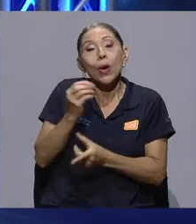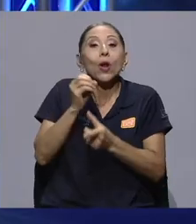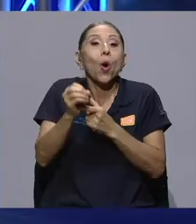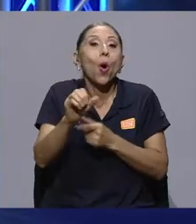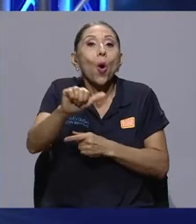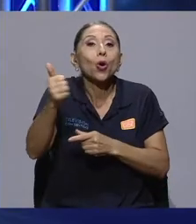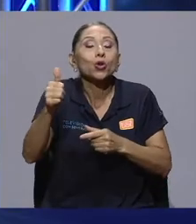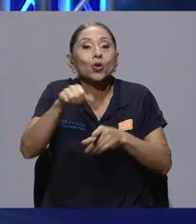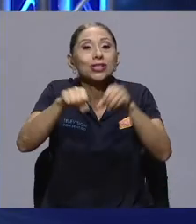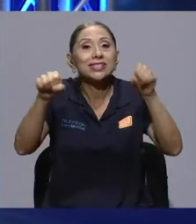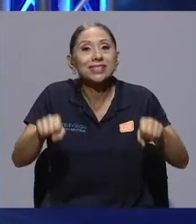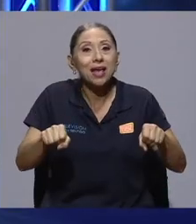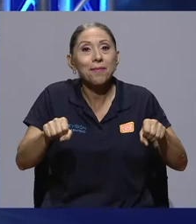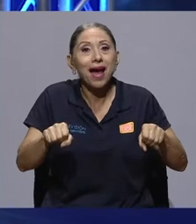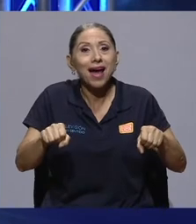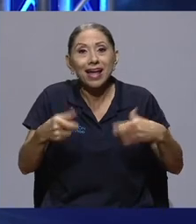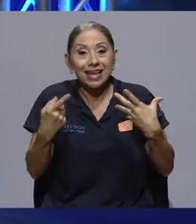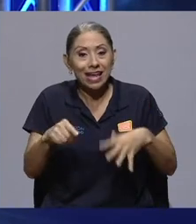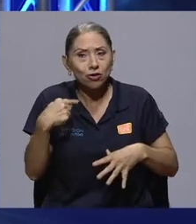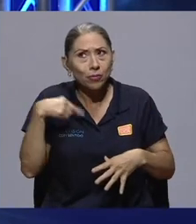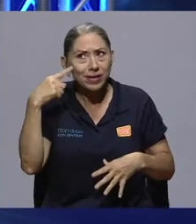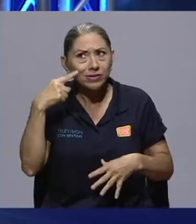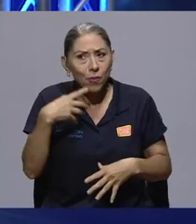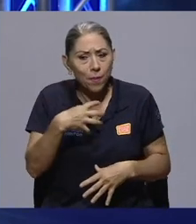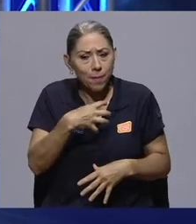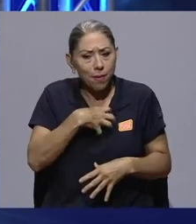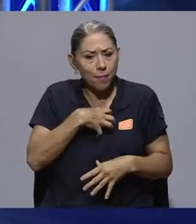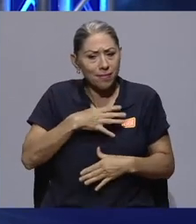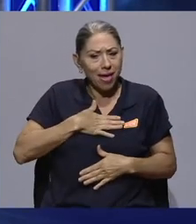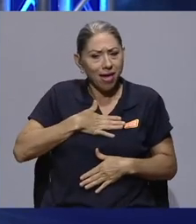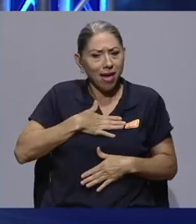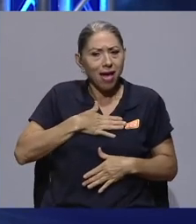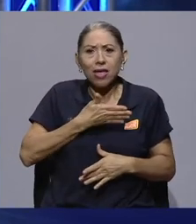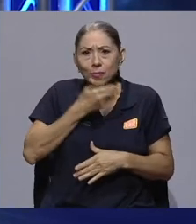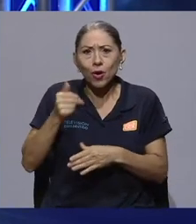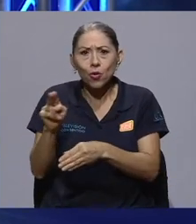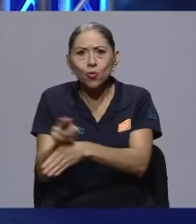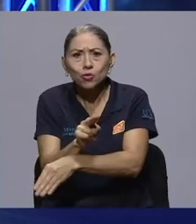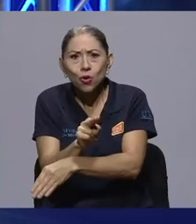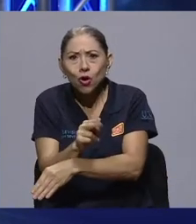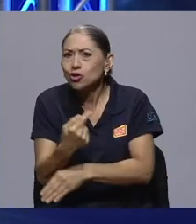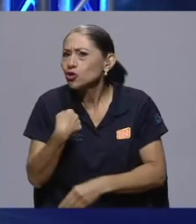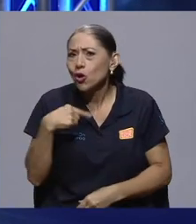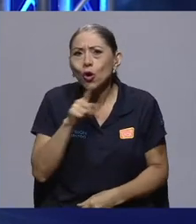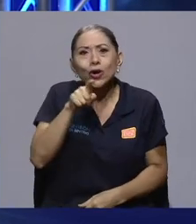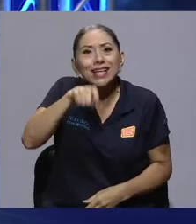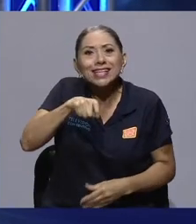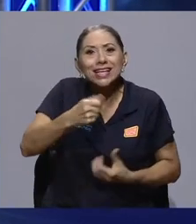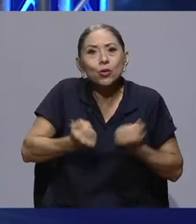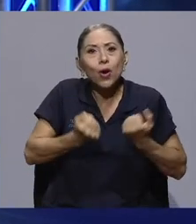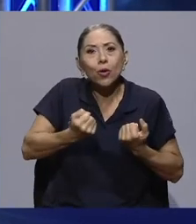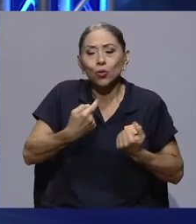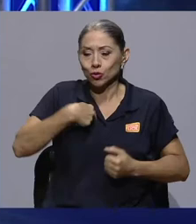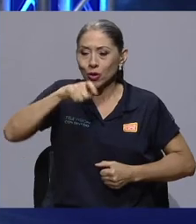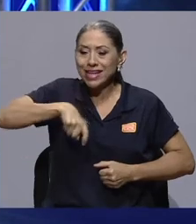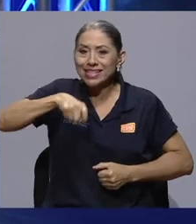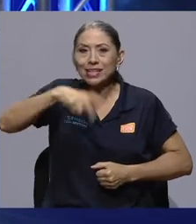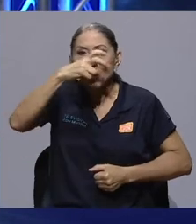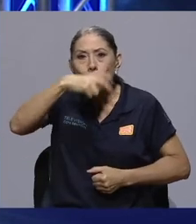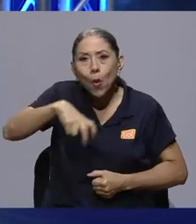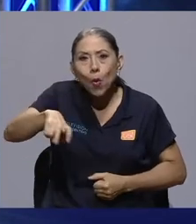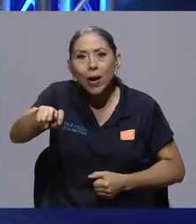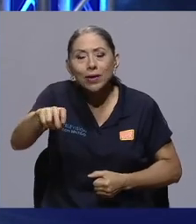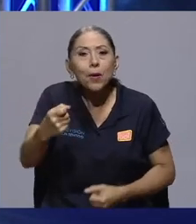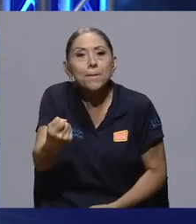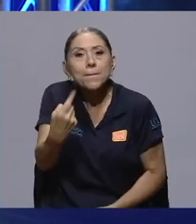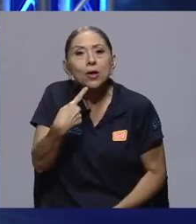de la propiedad a del uso? Yo no necesito tener un auto, yo necesito moverme. Entonces nuevamente, es como preguntarnos por qué hacemos